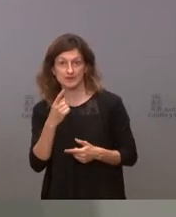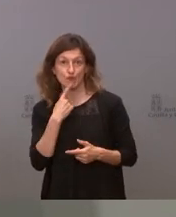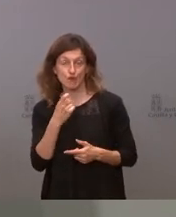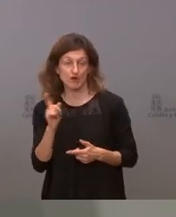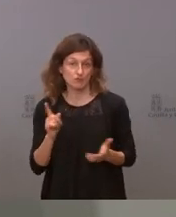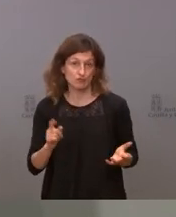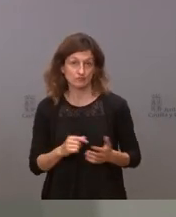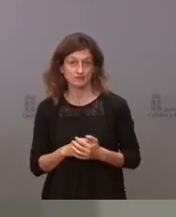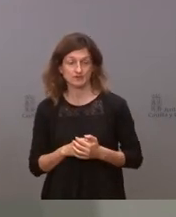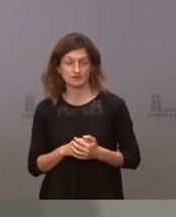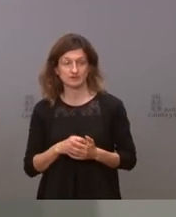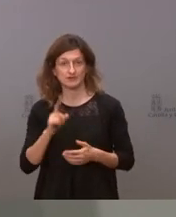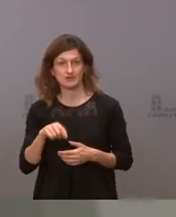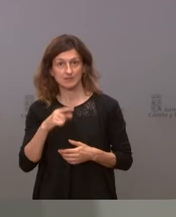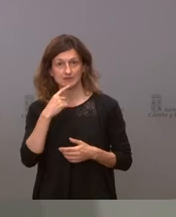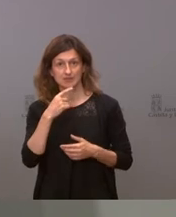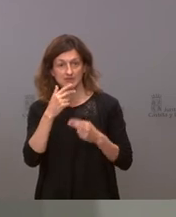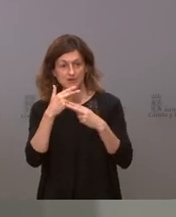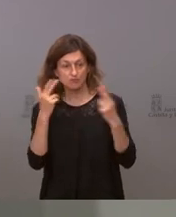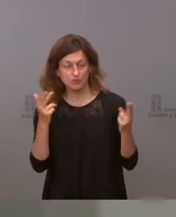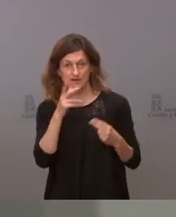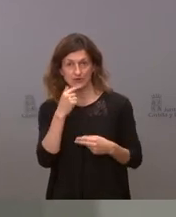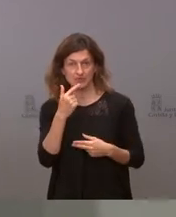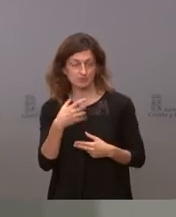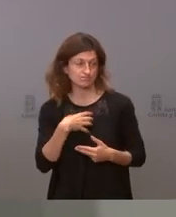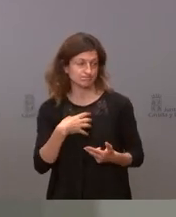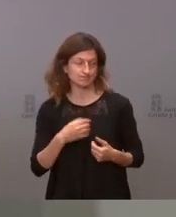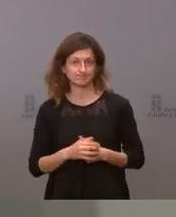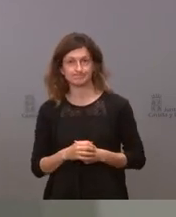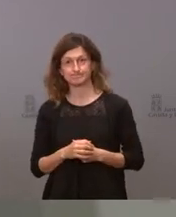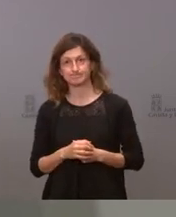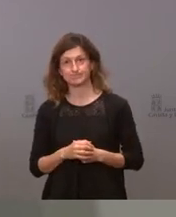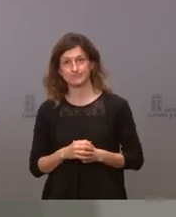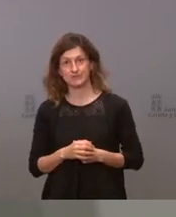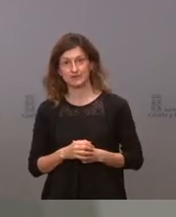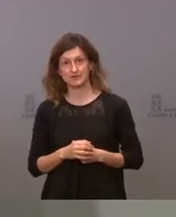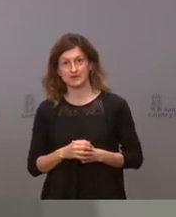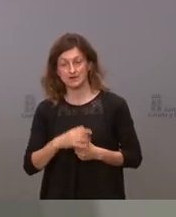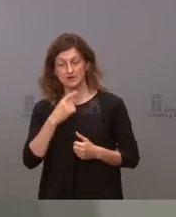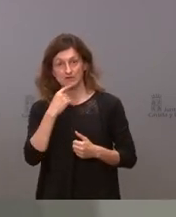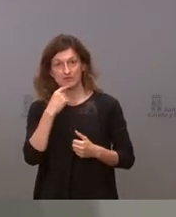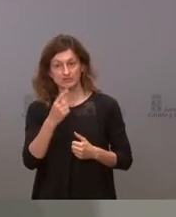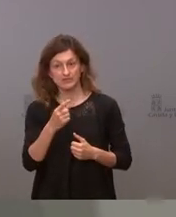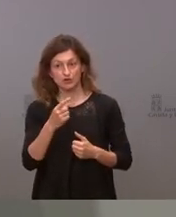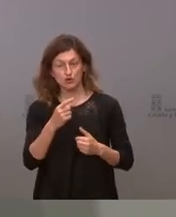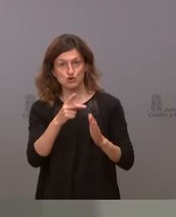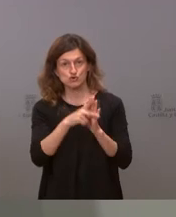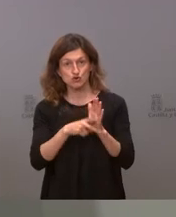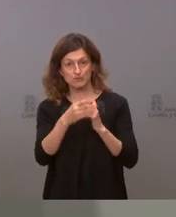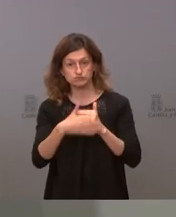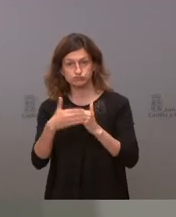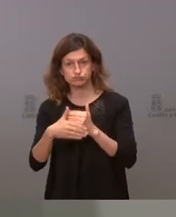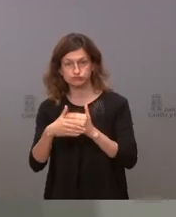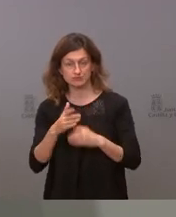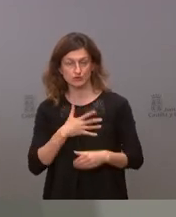públicamente no queremos decir en este momento pero les aseguro que no vamos a tomar medidas restrictivas si nosotros